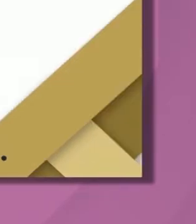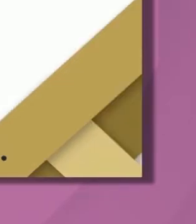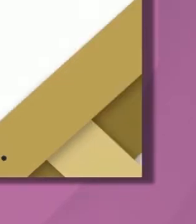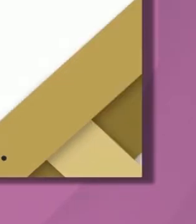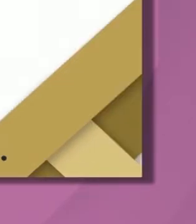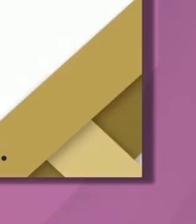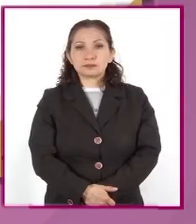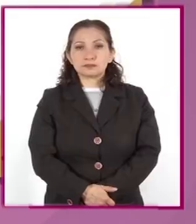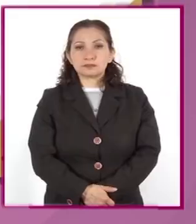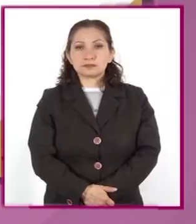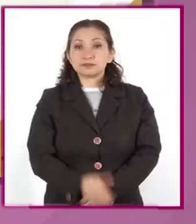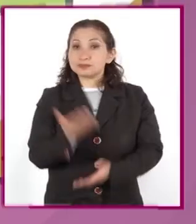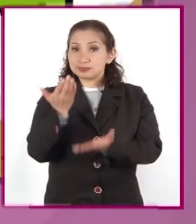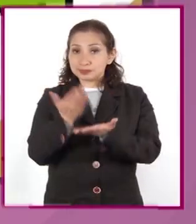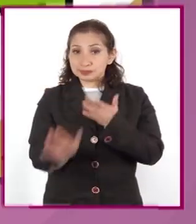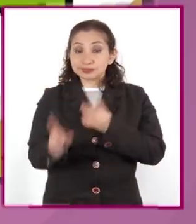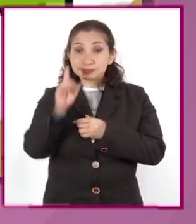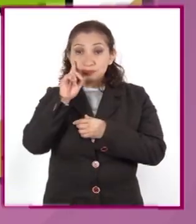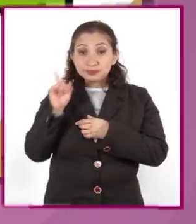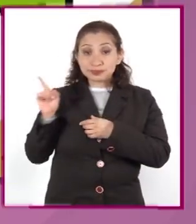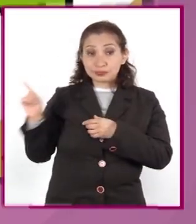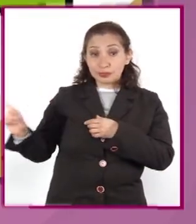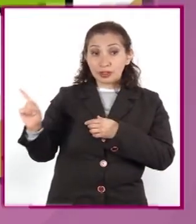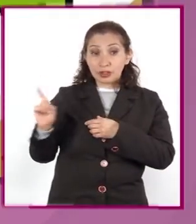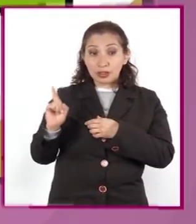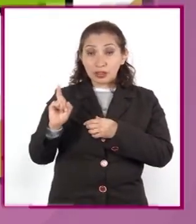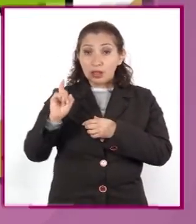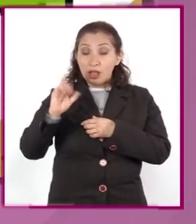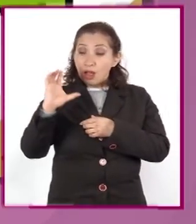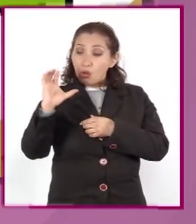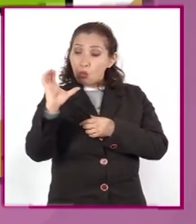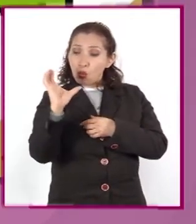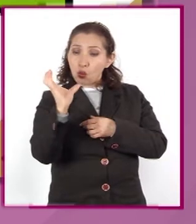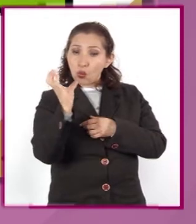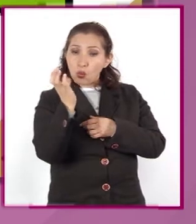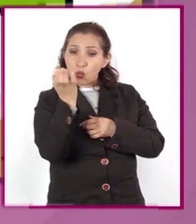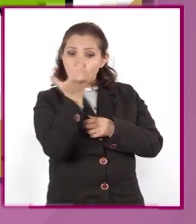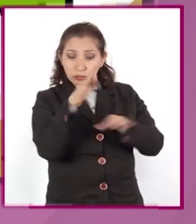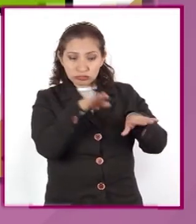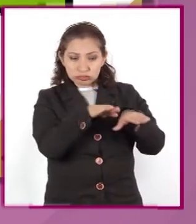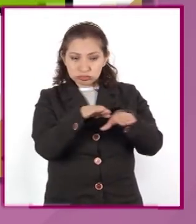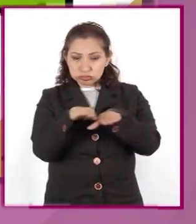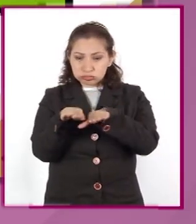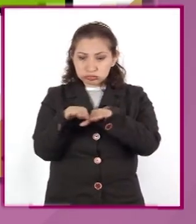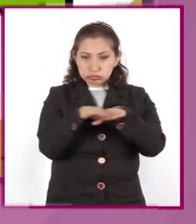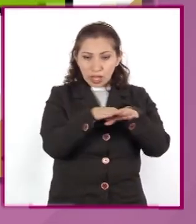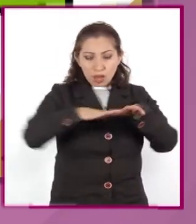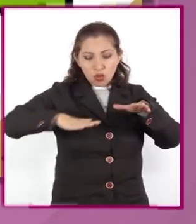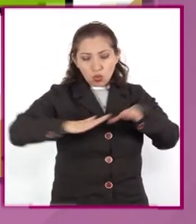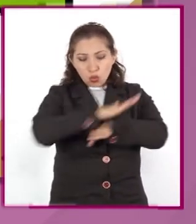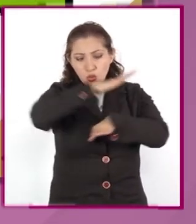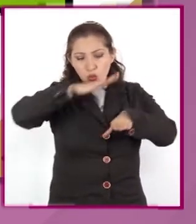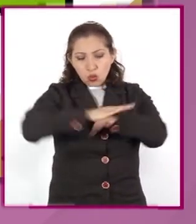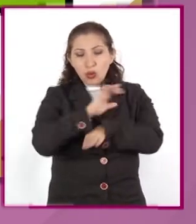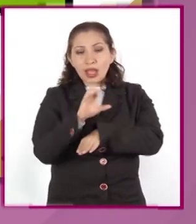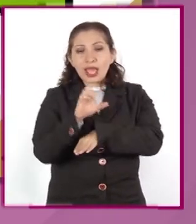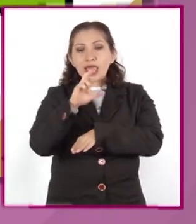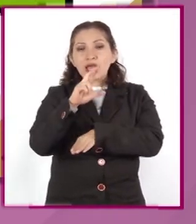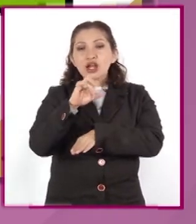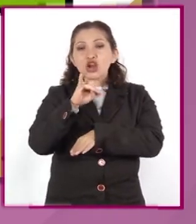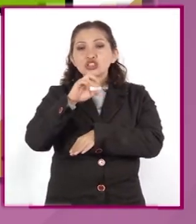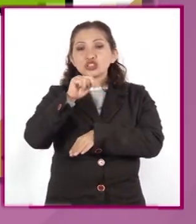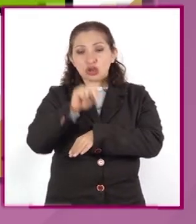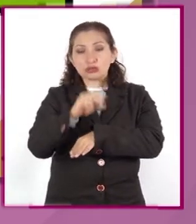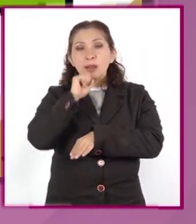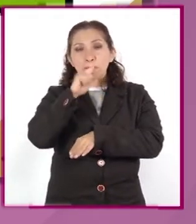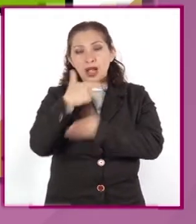Por otra parte, también los movimientos internos de la Tierra y los procesos erosivos influyen en las distintas